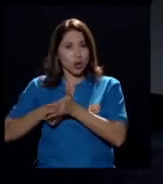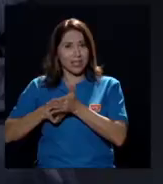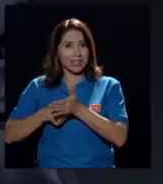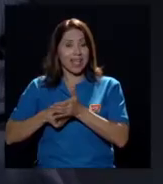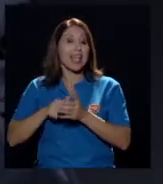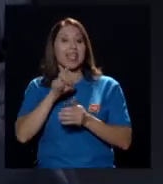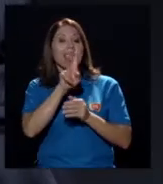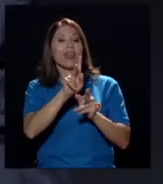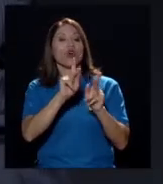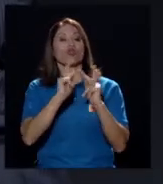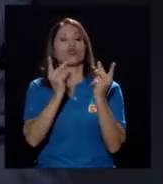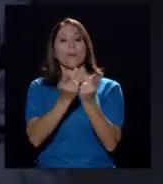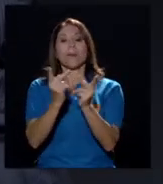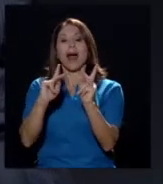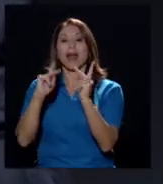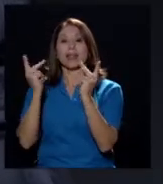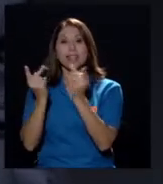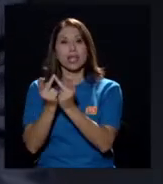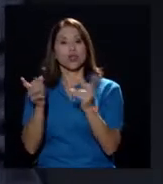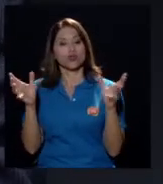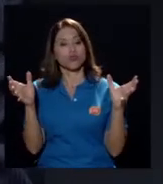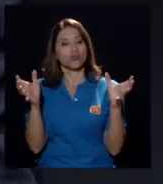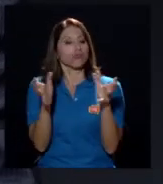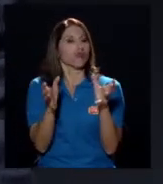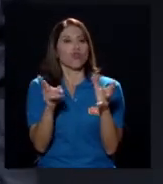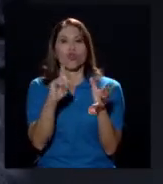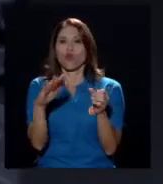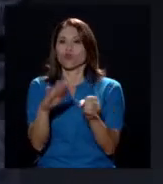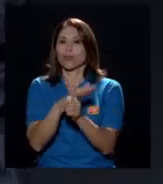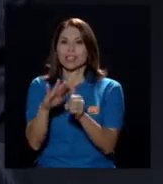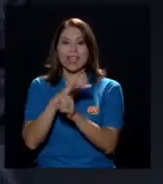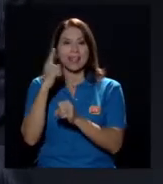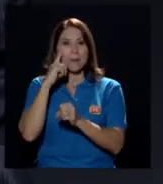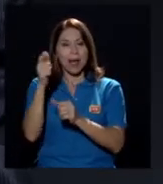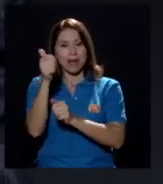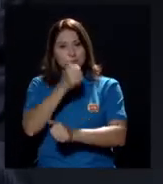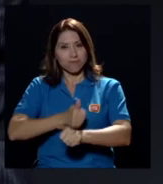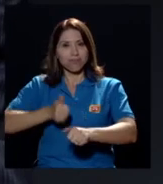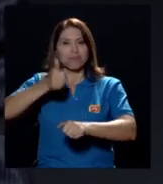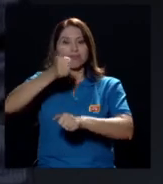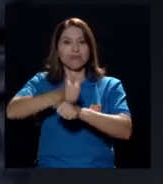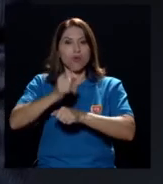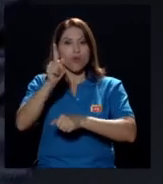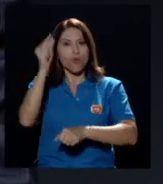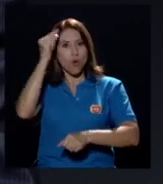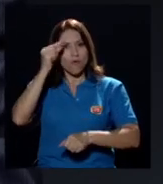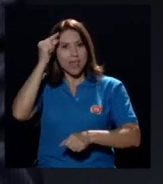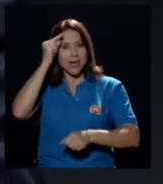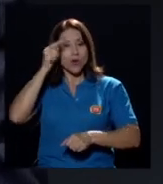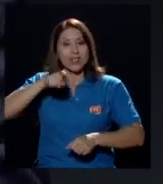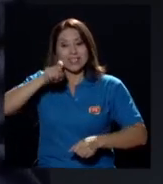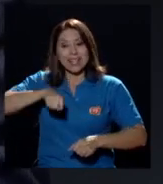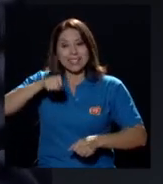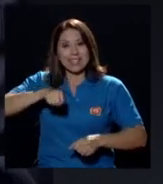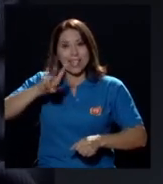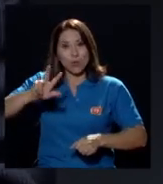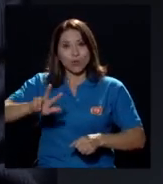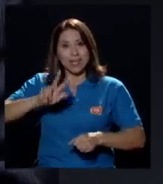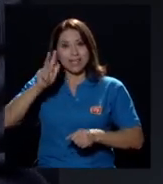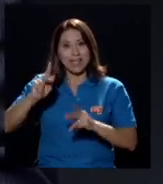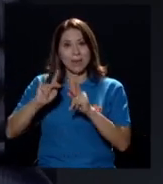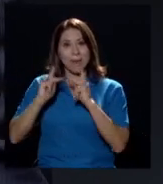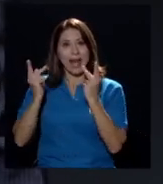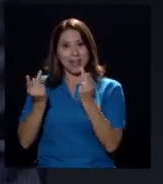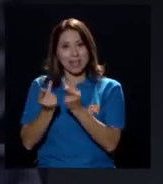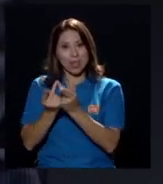dos partidos formar un gobierno. Es decir, necesitamos un tercer partido. Y ahí es la Unión